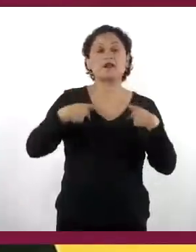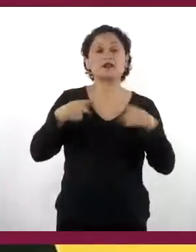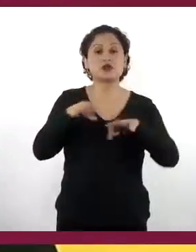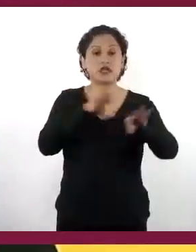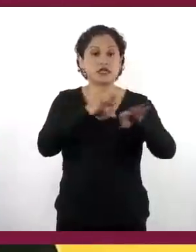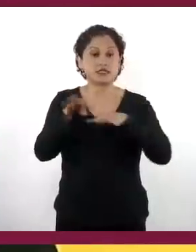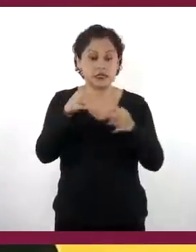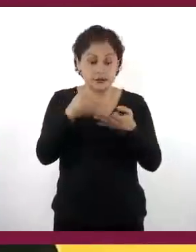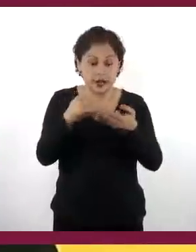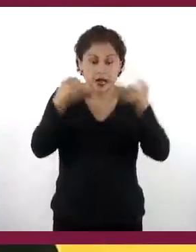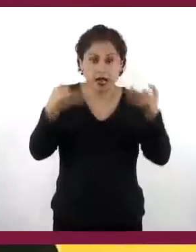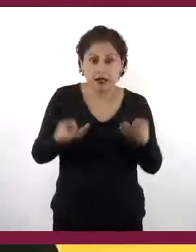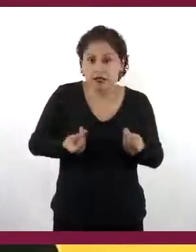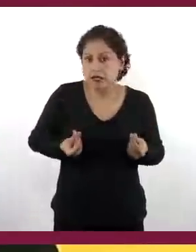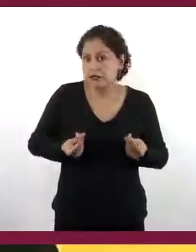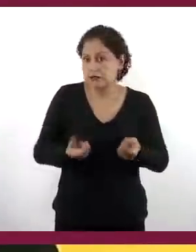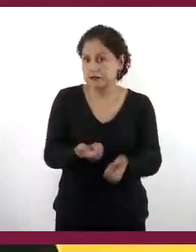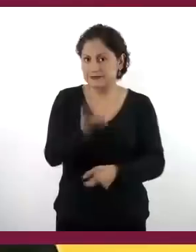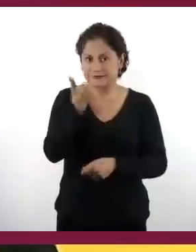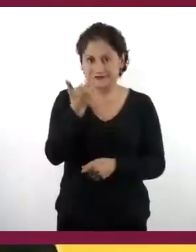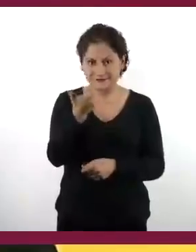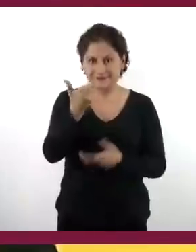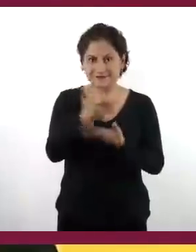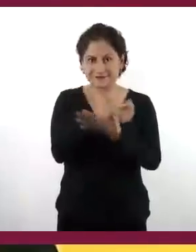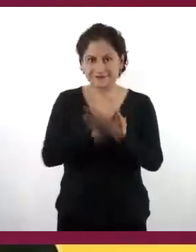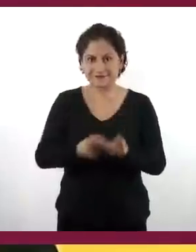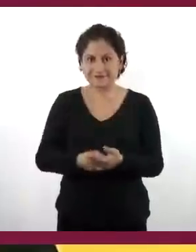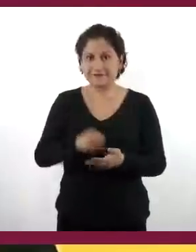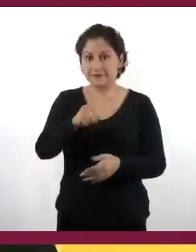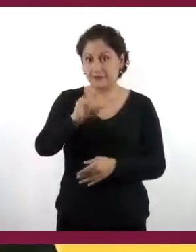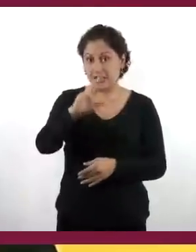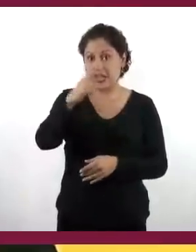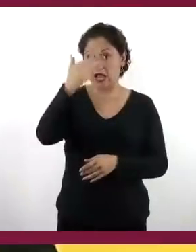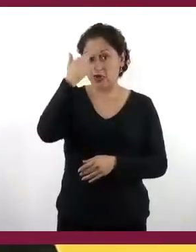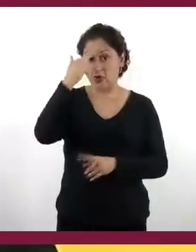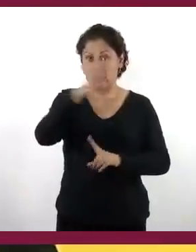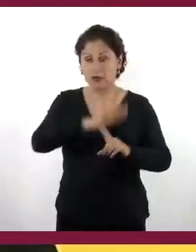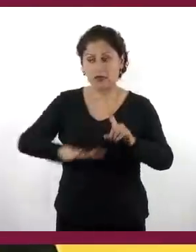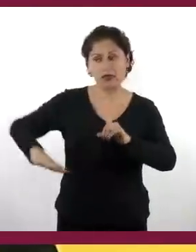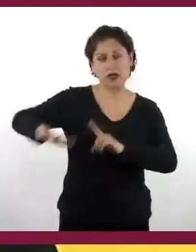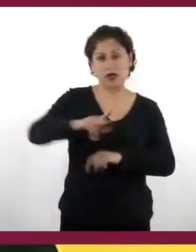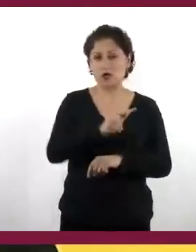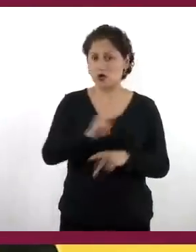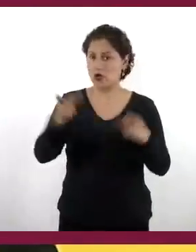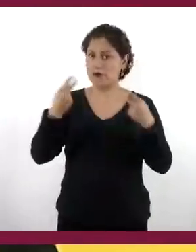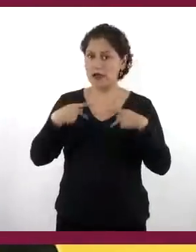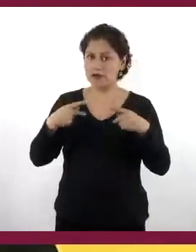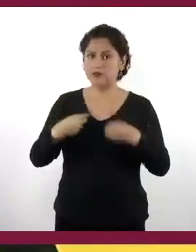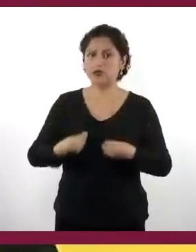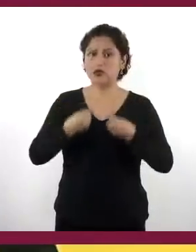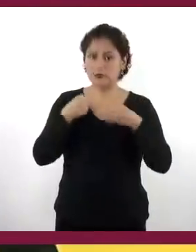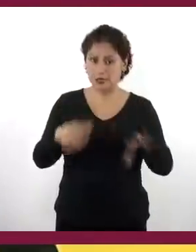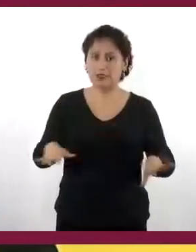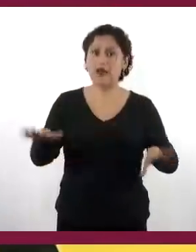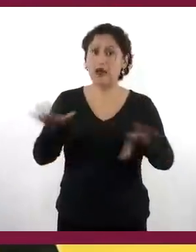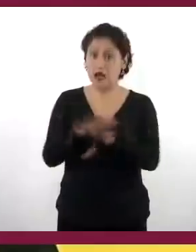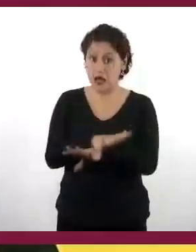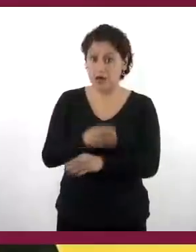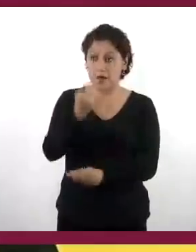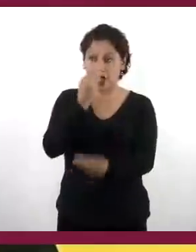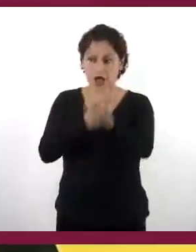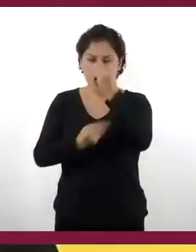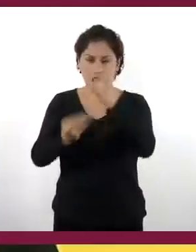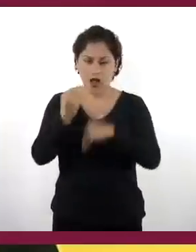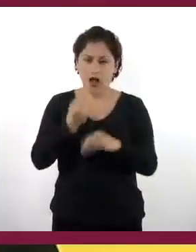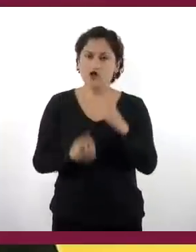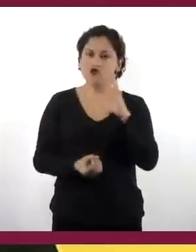No olviden que el estilo de vida de toda la población se modificó. Comenzaron a probar alimentos nuevos, llegaron